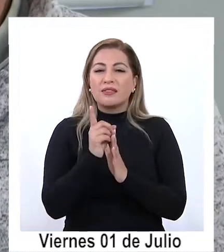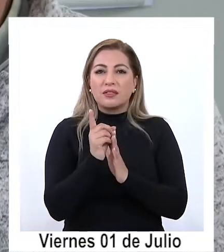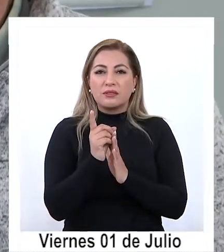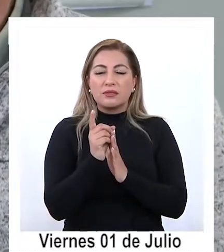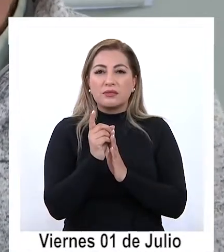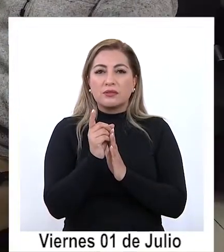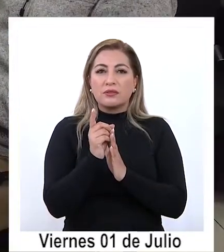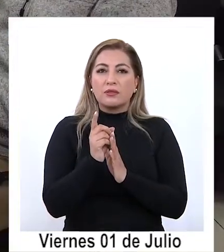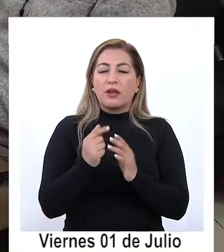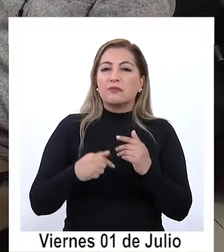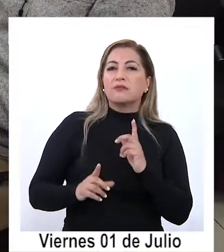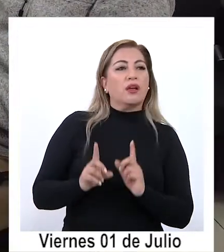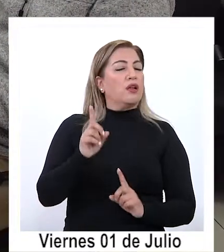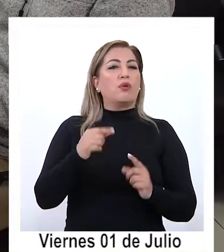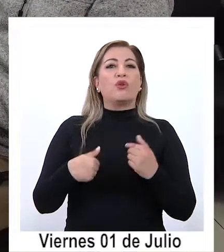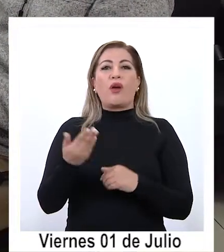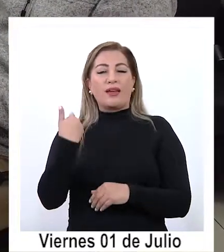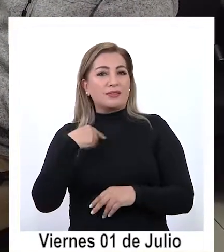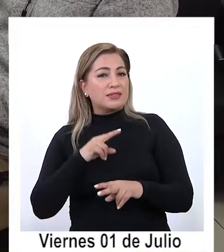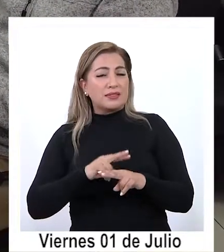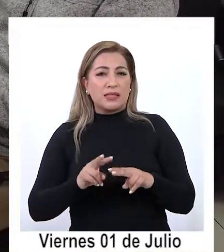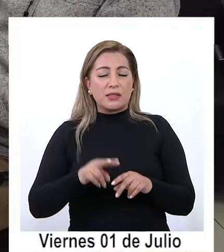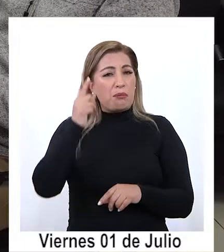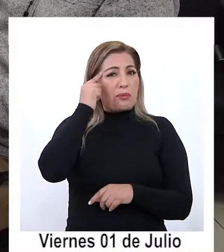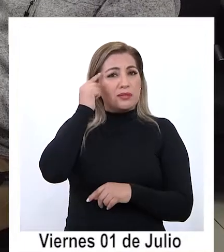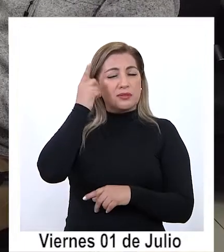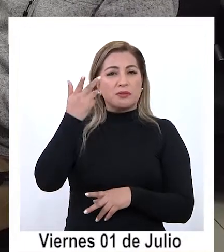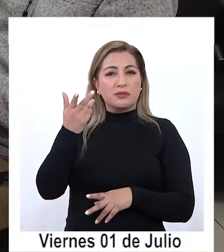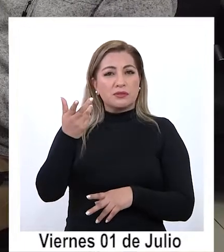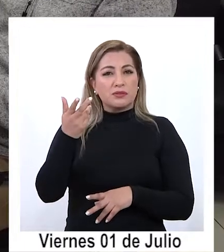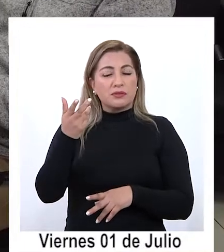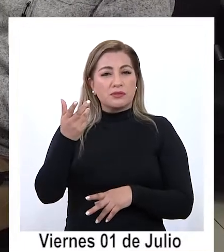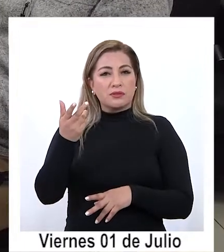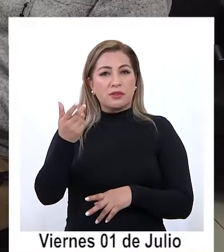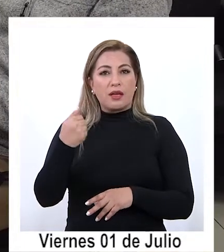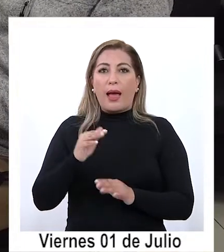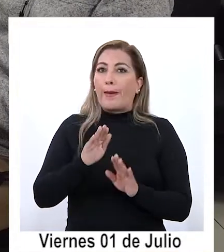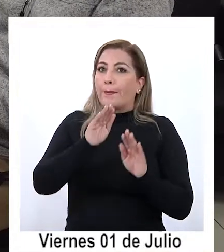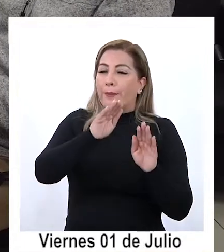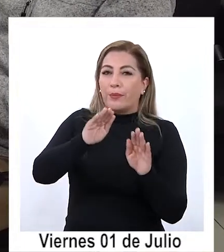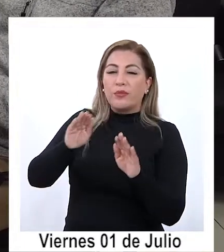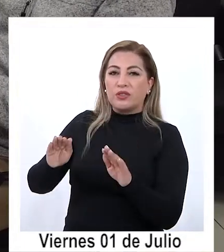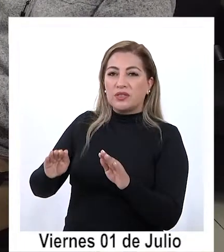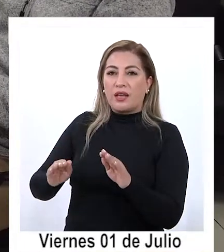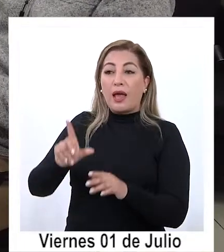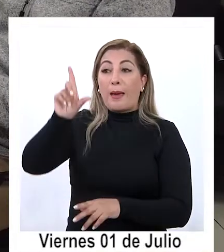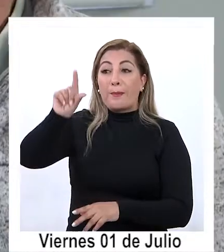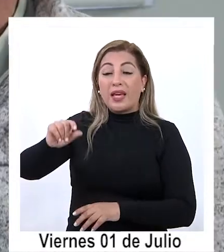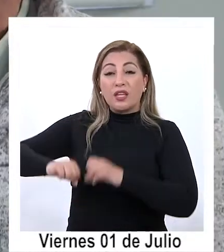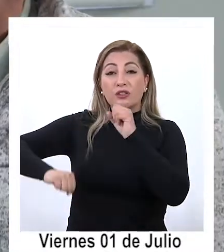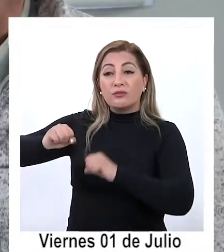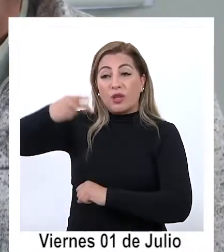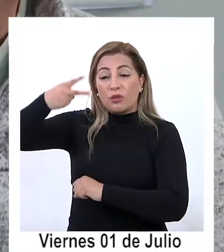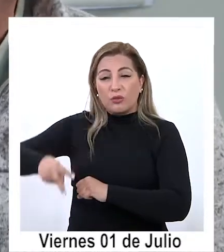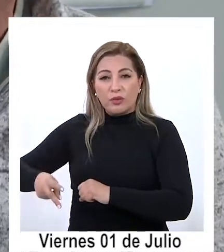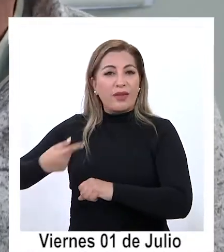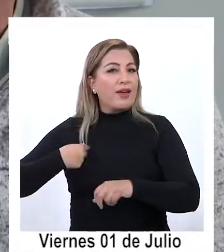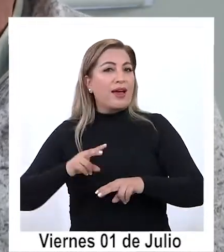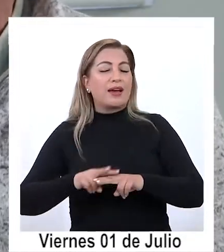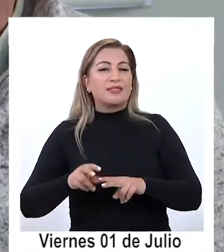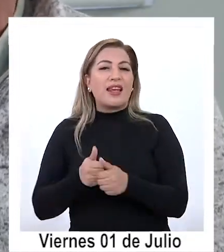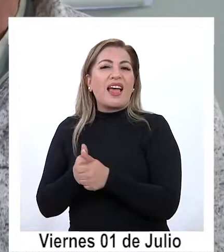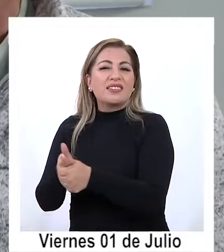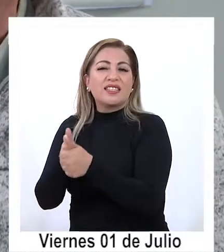que en algún minuto cuando se creó se pensó precisamente cierto en apoyar a los pequeños emprendedores cierto generando